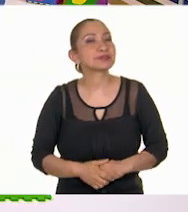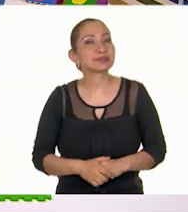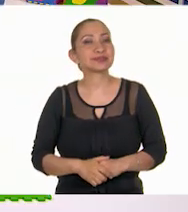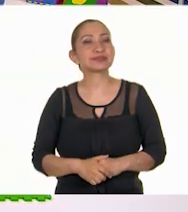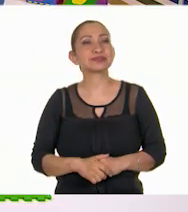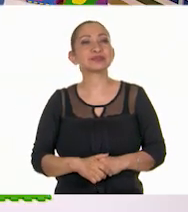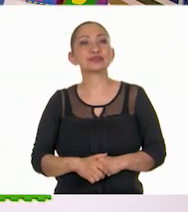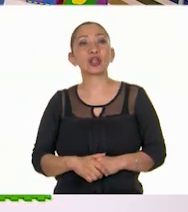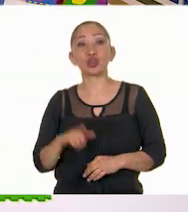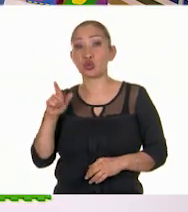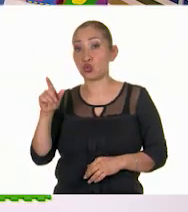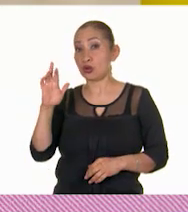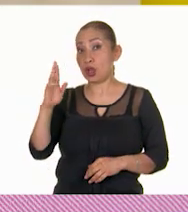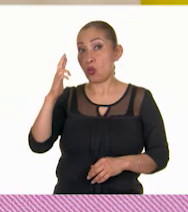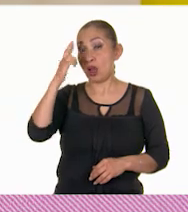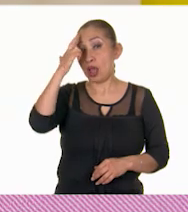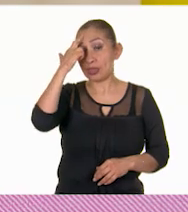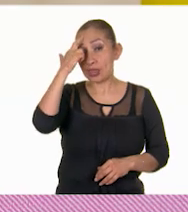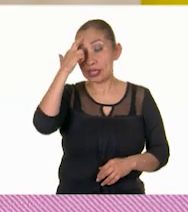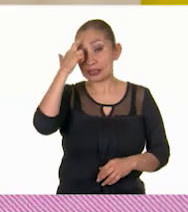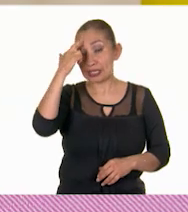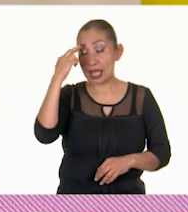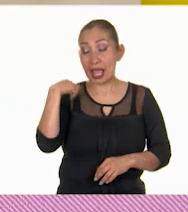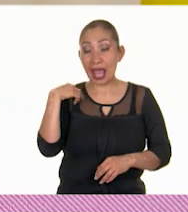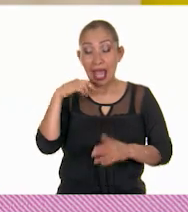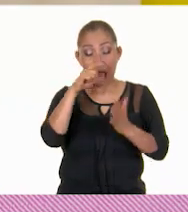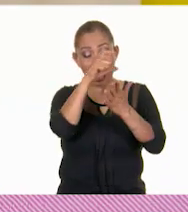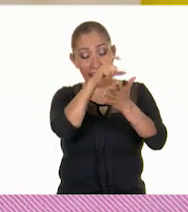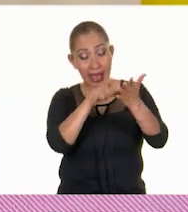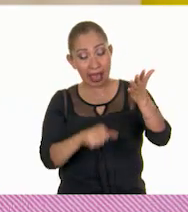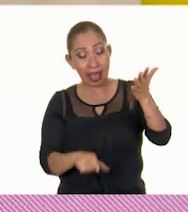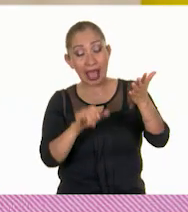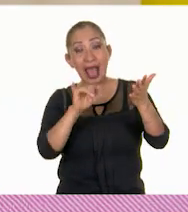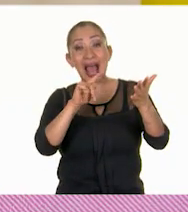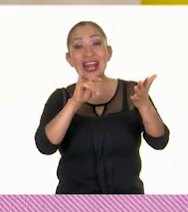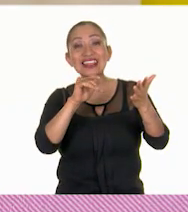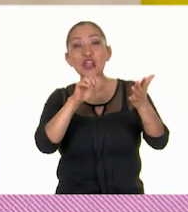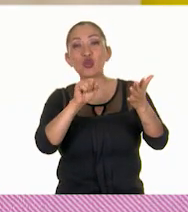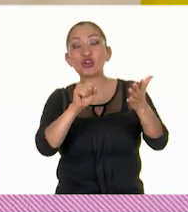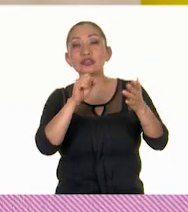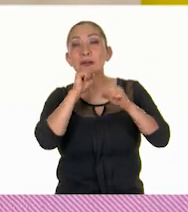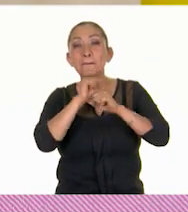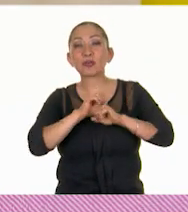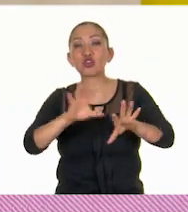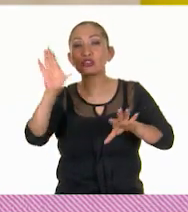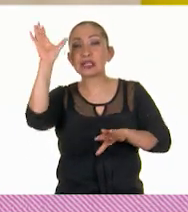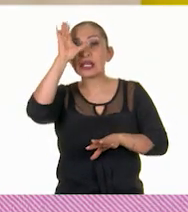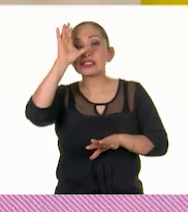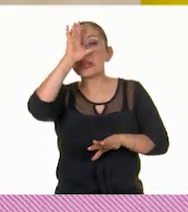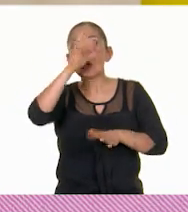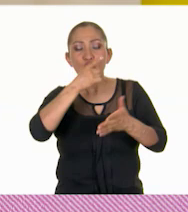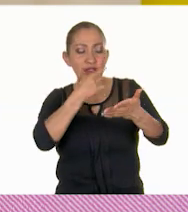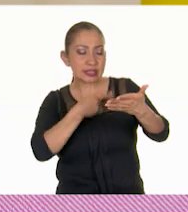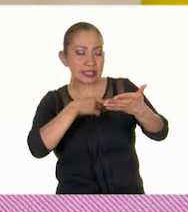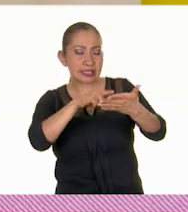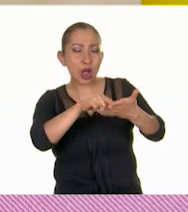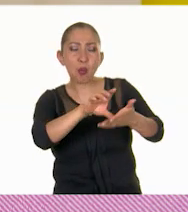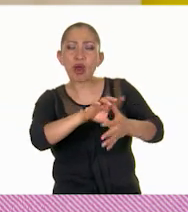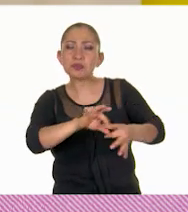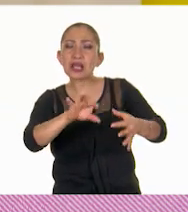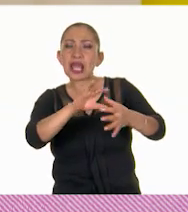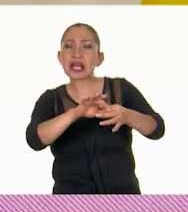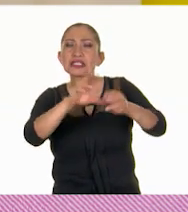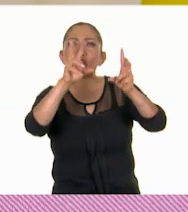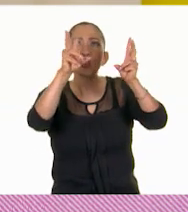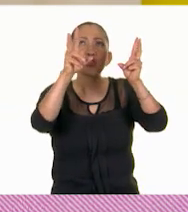Puedo recordar que los artículos de divulgación científica nos dan una amplia explicación de